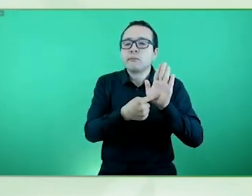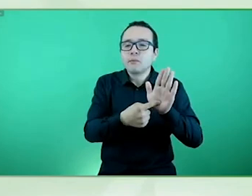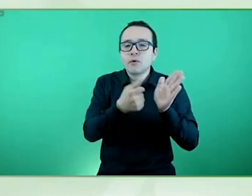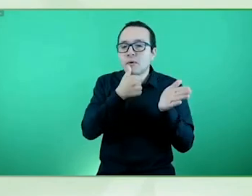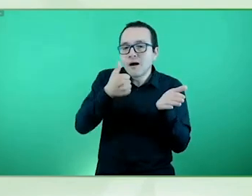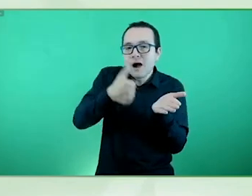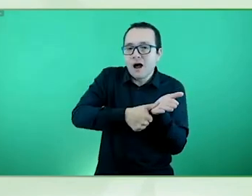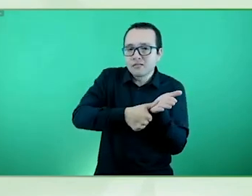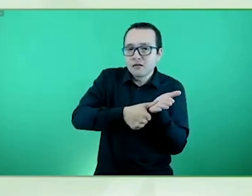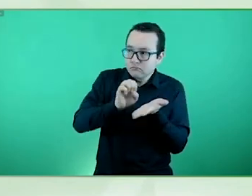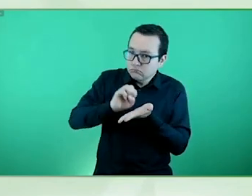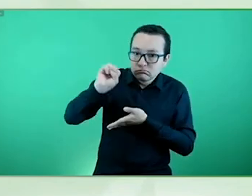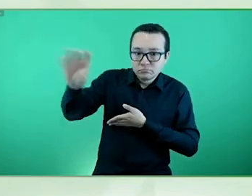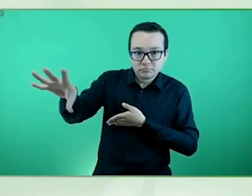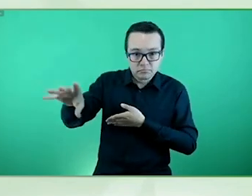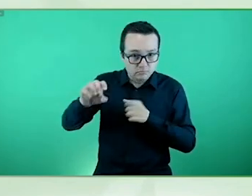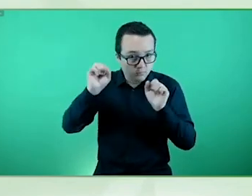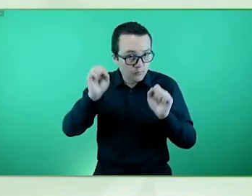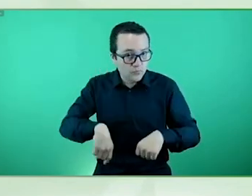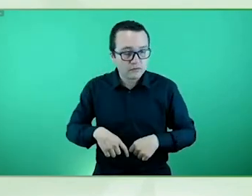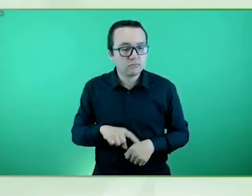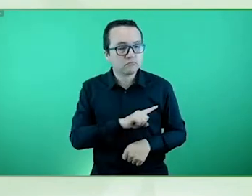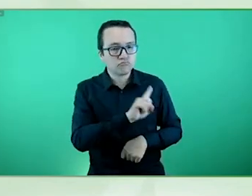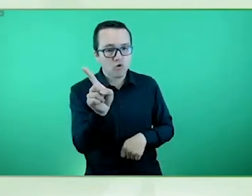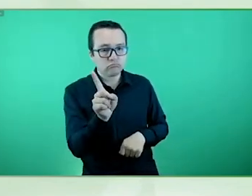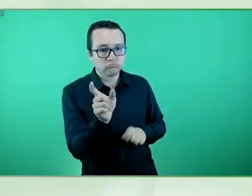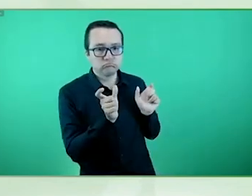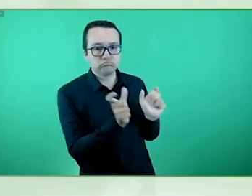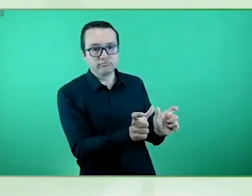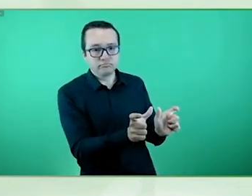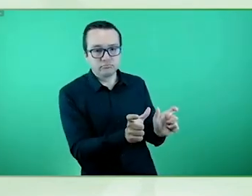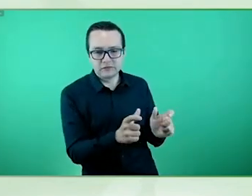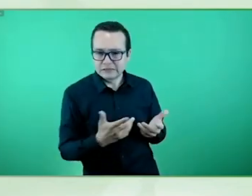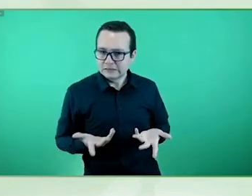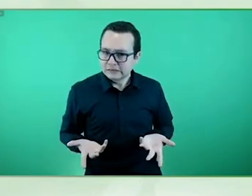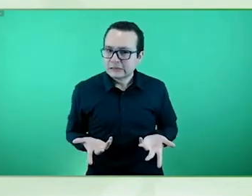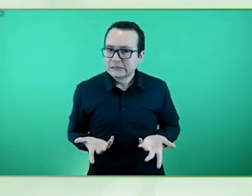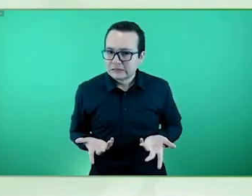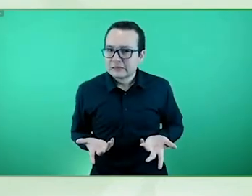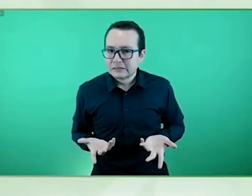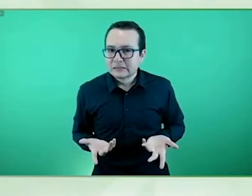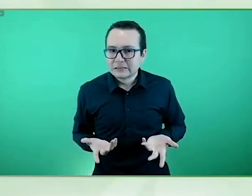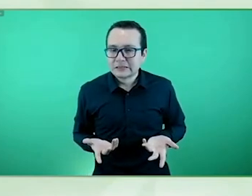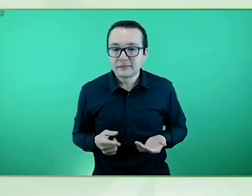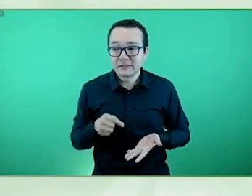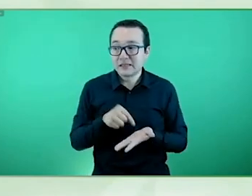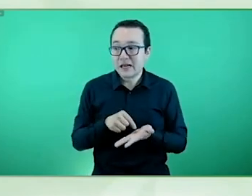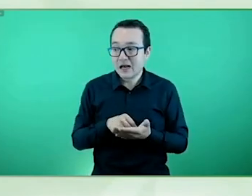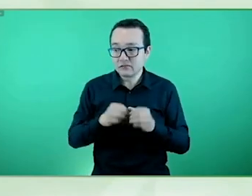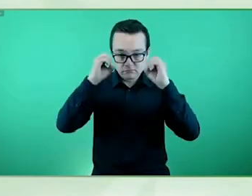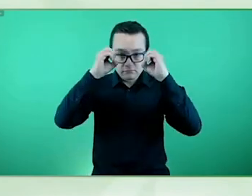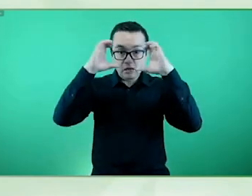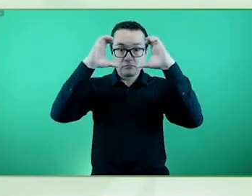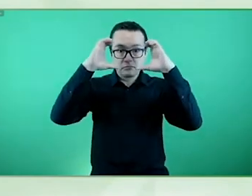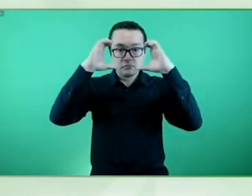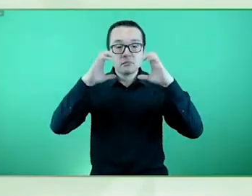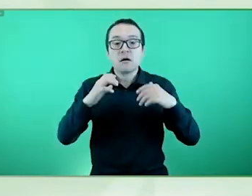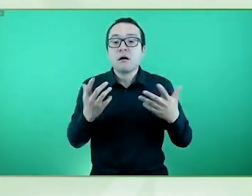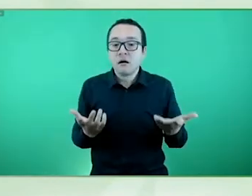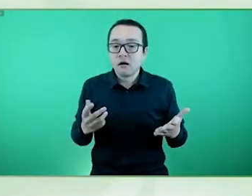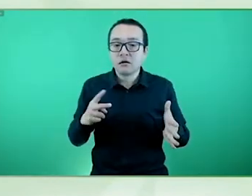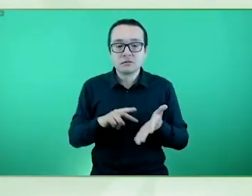que esto supone en tres de estos lo que se ofrece es la posibilidad de